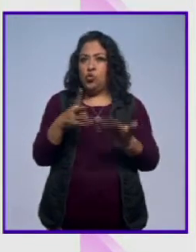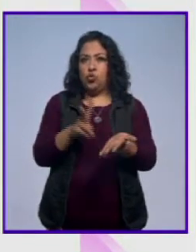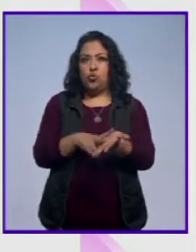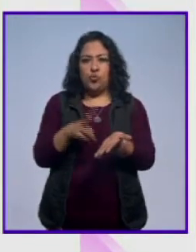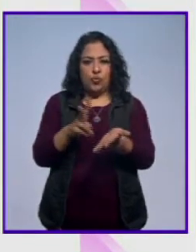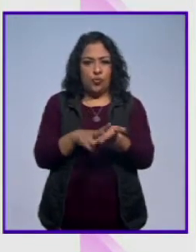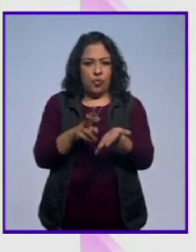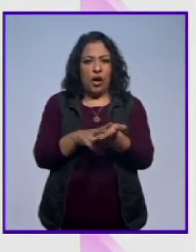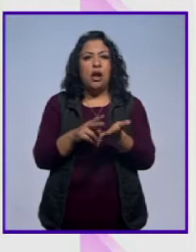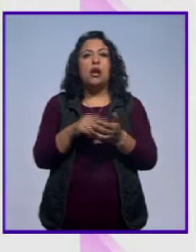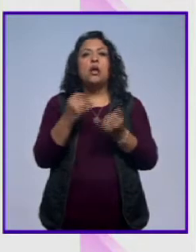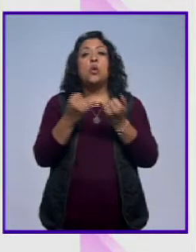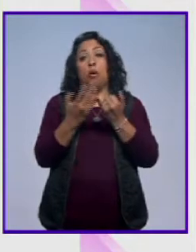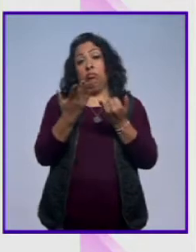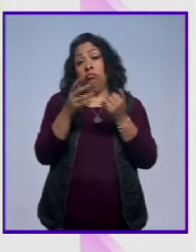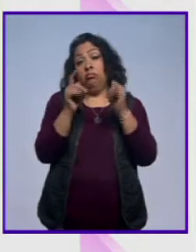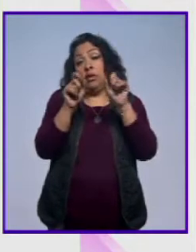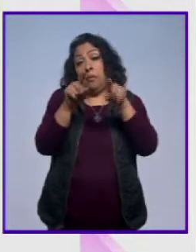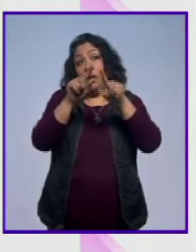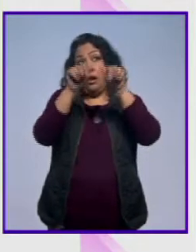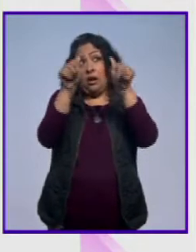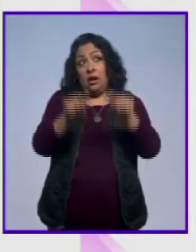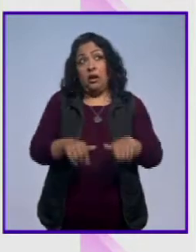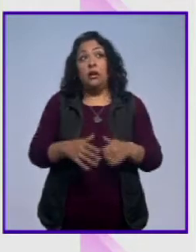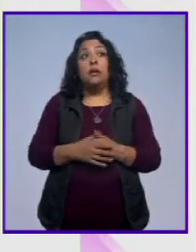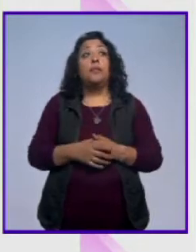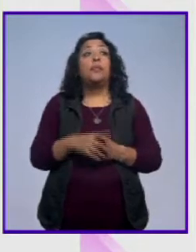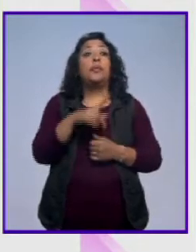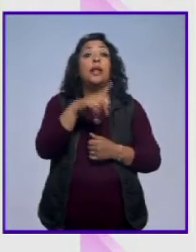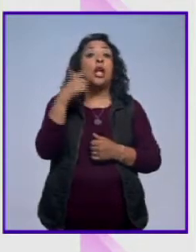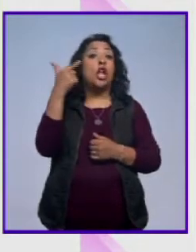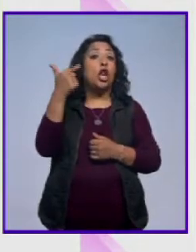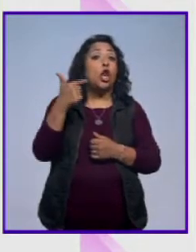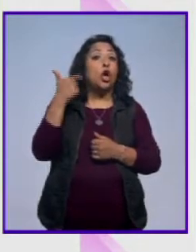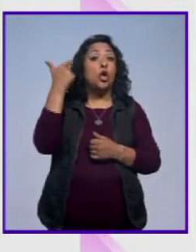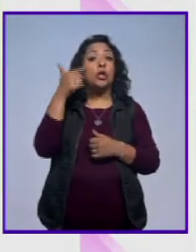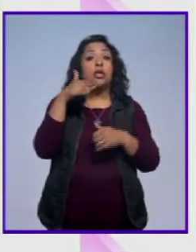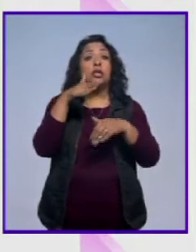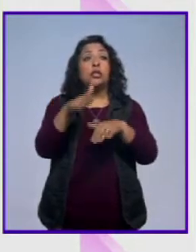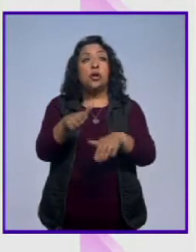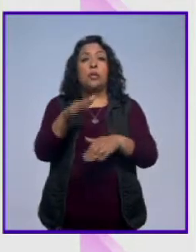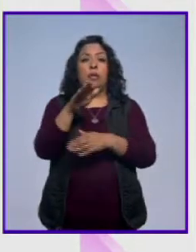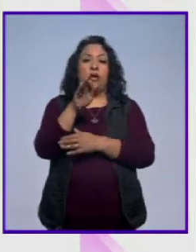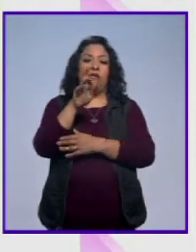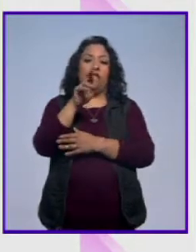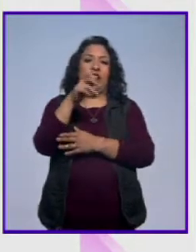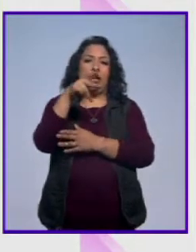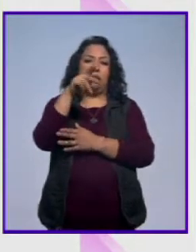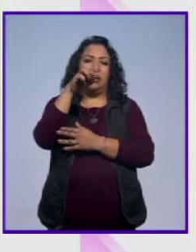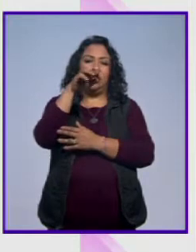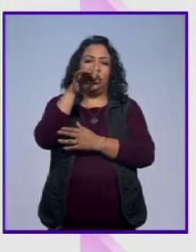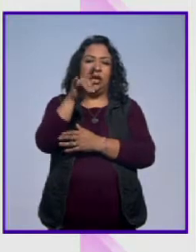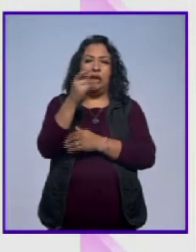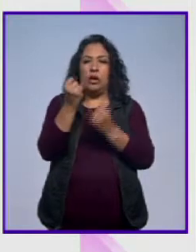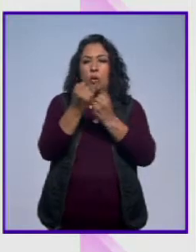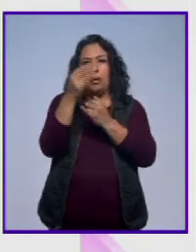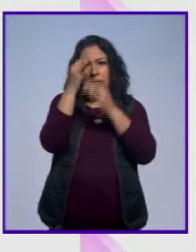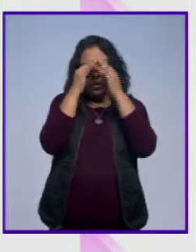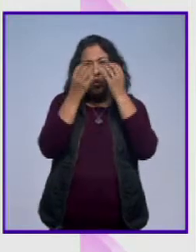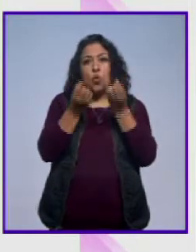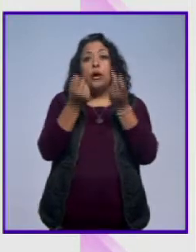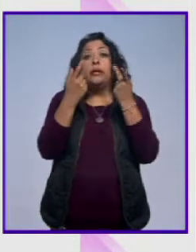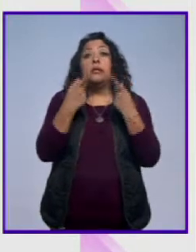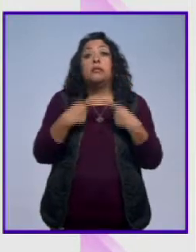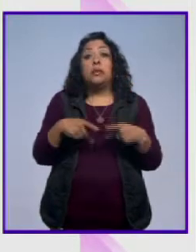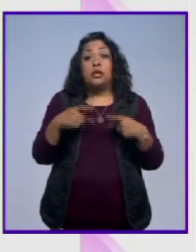además es una obra de arte. Y lo de Londres, que tiene que ver con la francomasonería, que también nos lleva a reflexionar cuántos